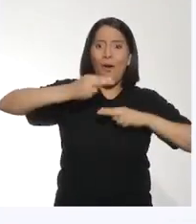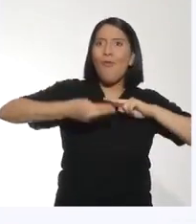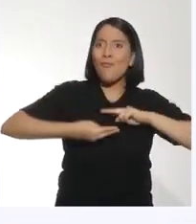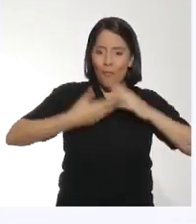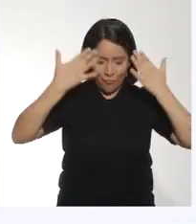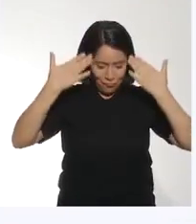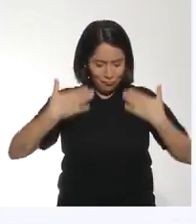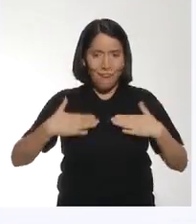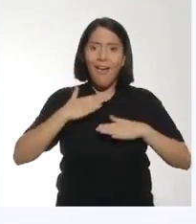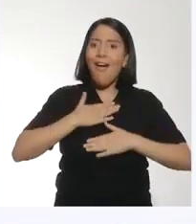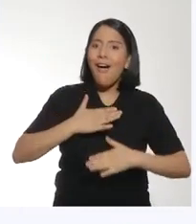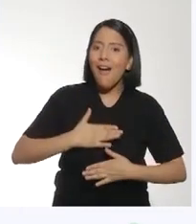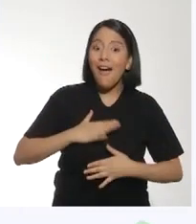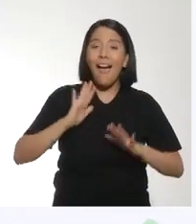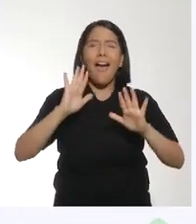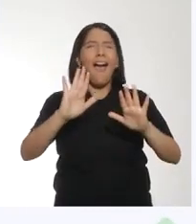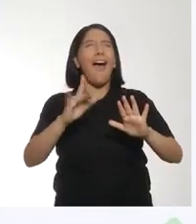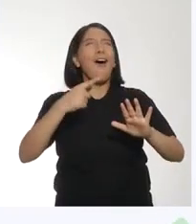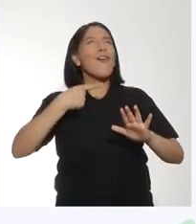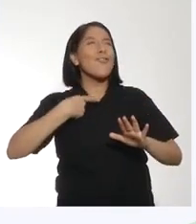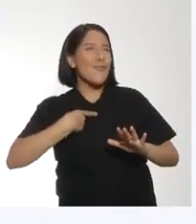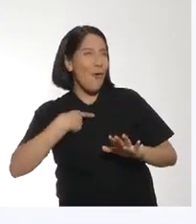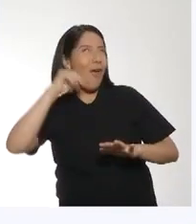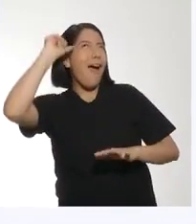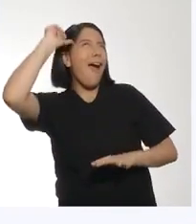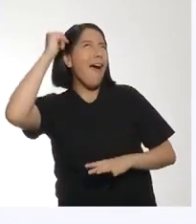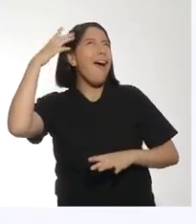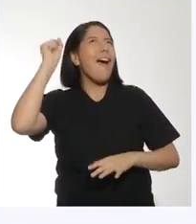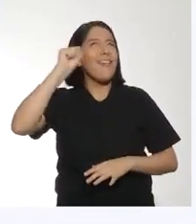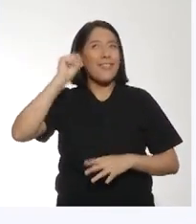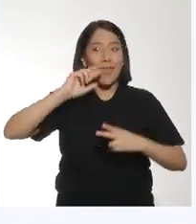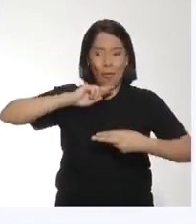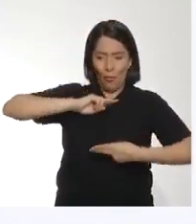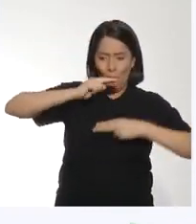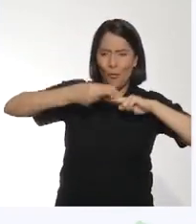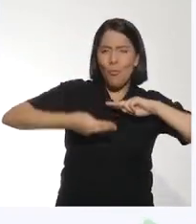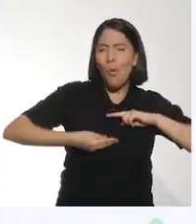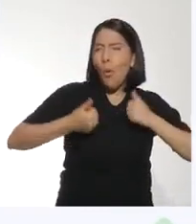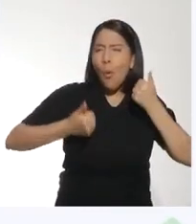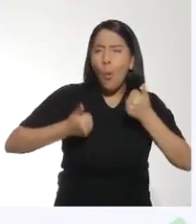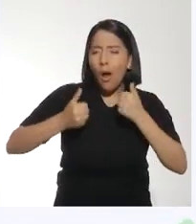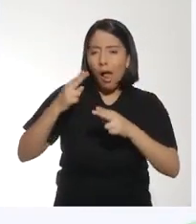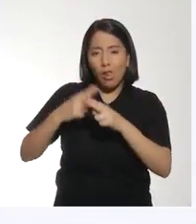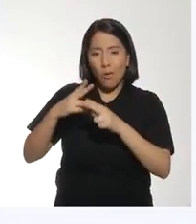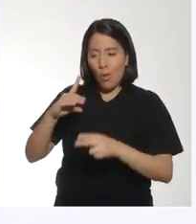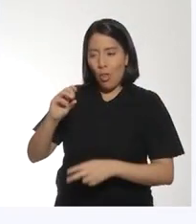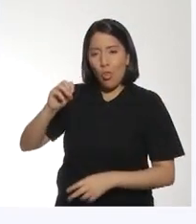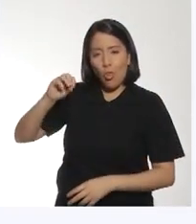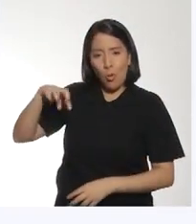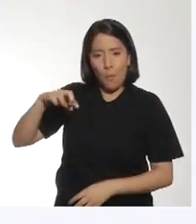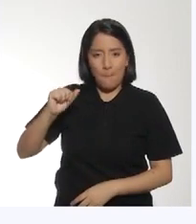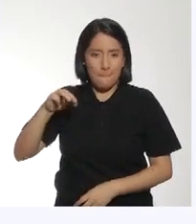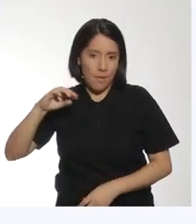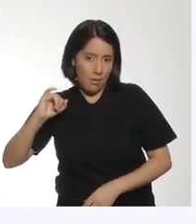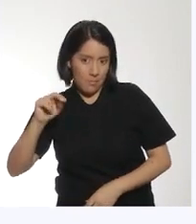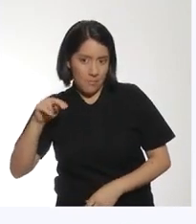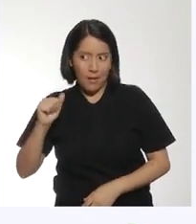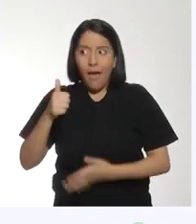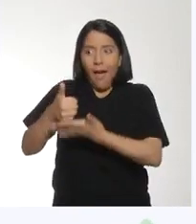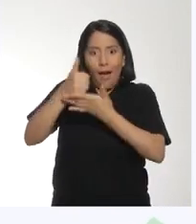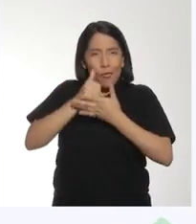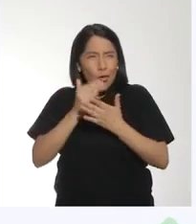hormonas en nuestro cuerpo. ¡Cierto! Y ahora soy yo la que recuerdo eso. Una de estas hormonas es la dopamina, que ayuda a mantenernos